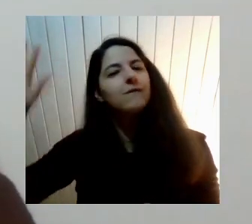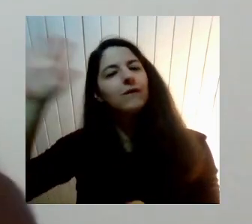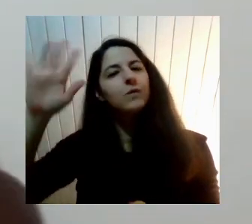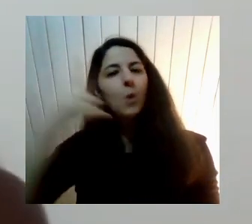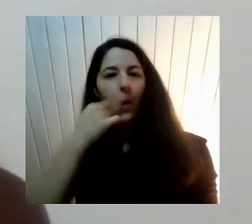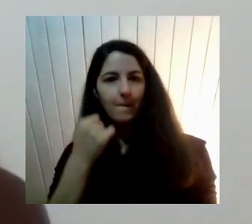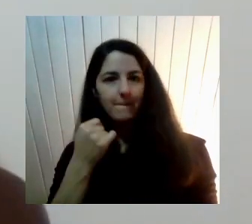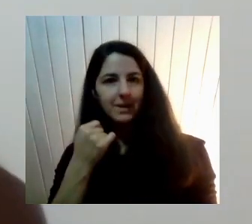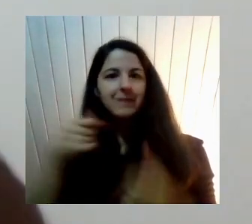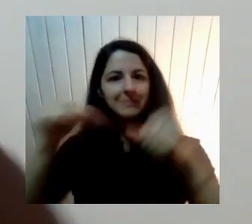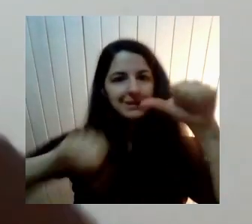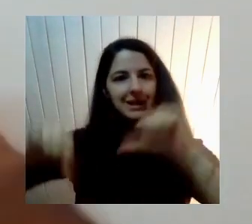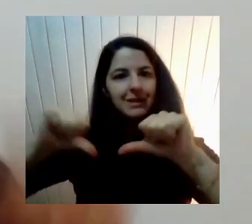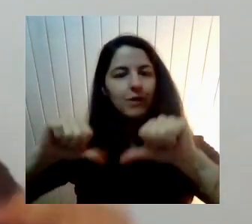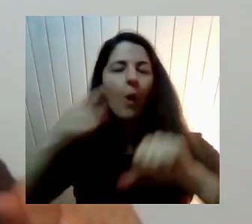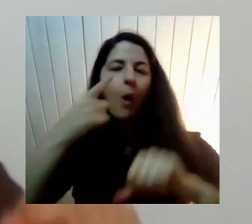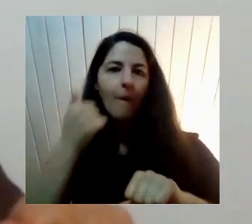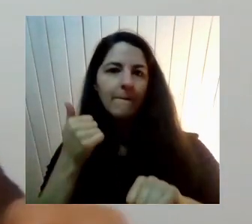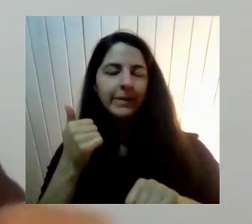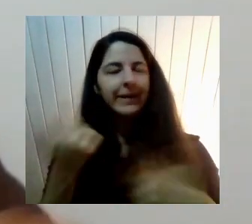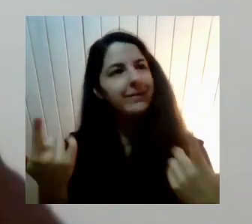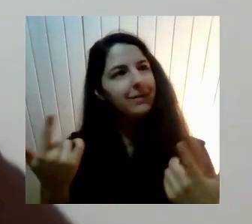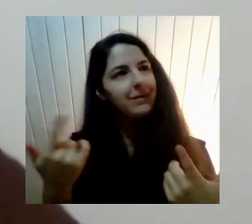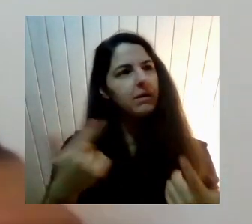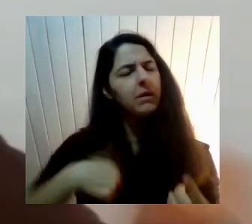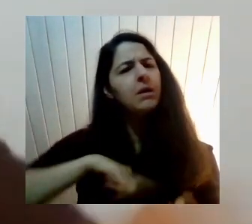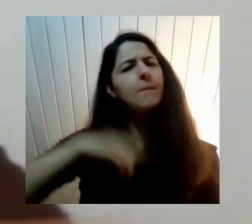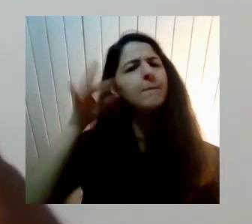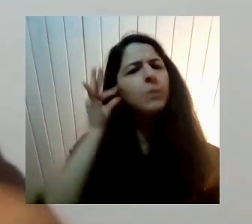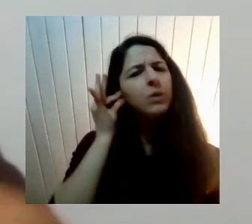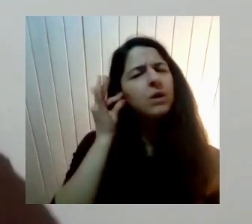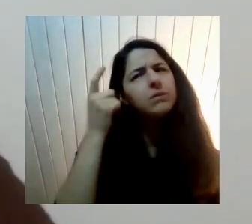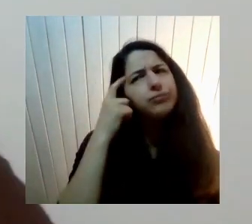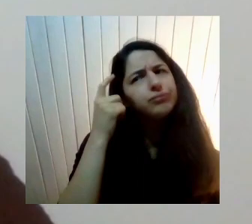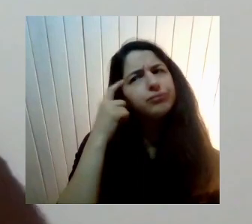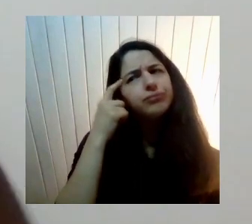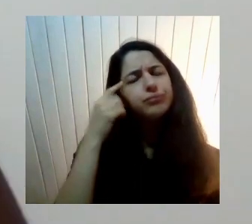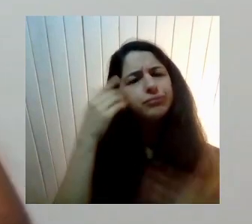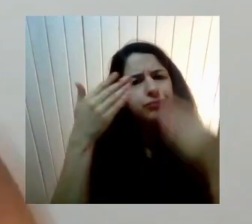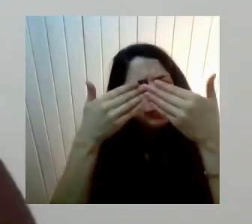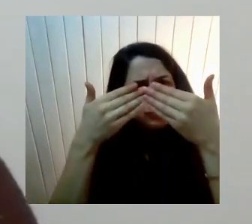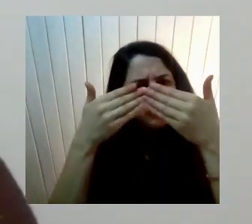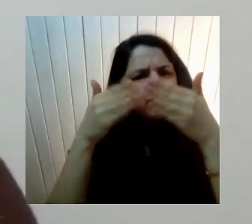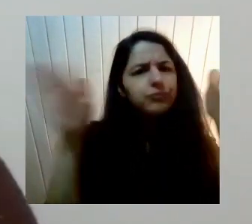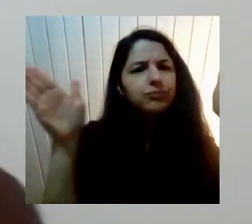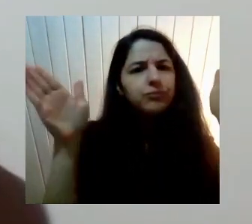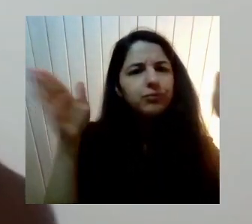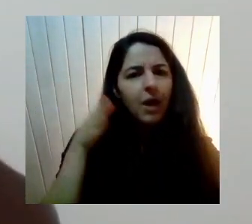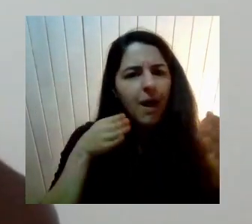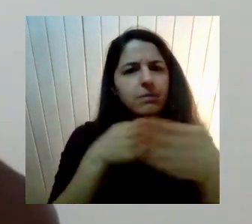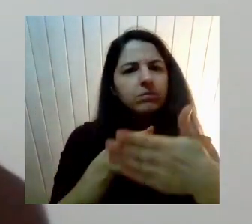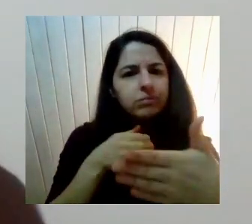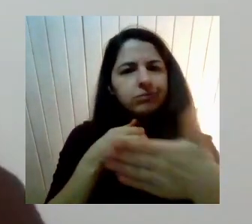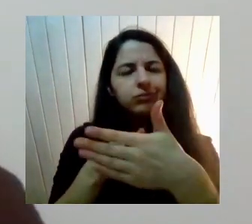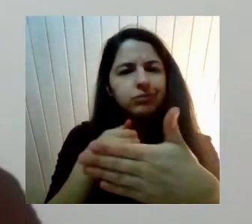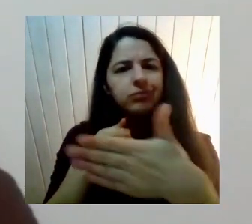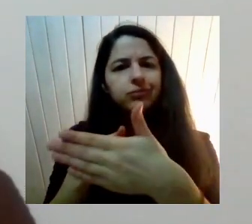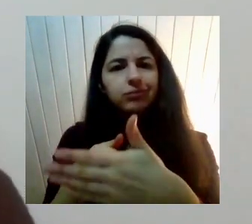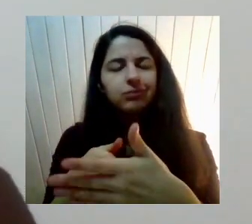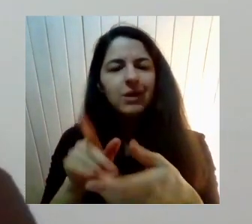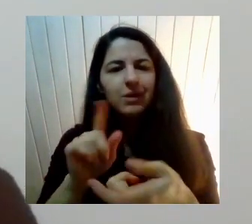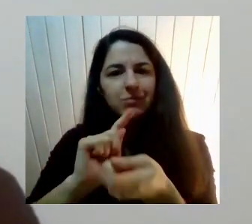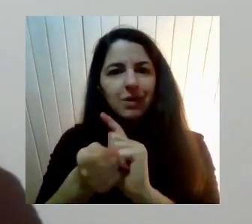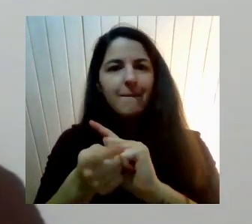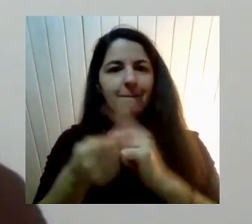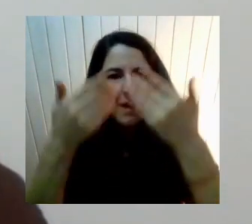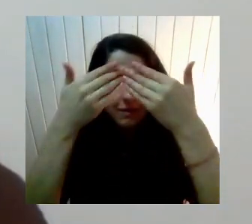años Y desde siempre A abrir esos cerrojos A empezar a avanzar En aquellos que nos decían Que no debíamos hacer Lo mismo La disidencia sexual